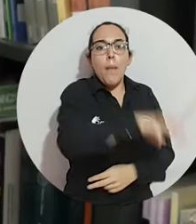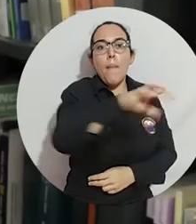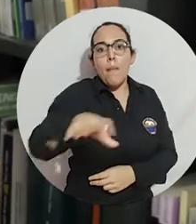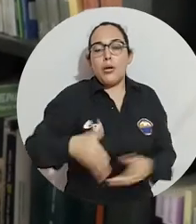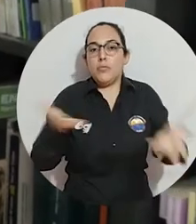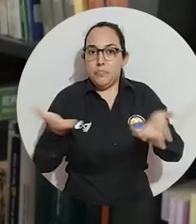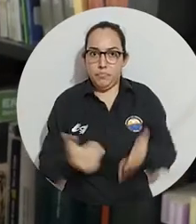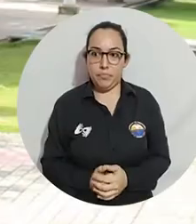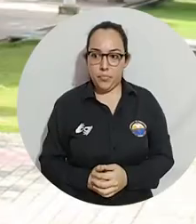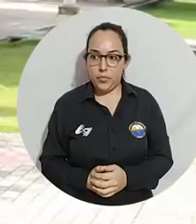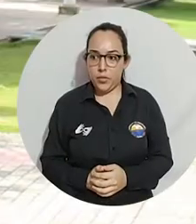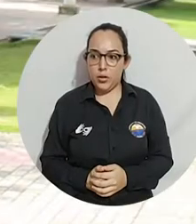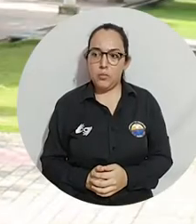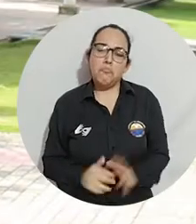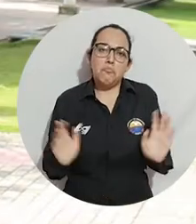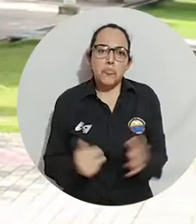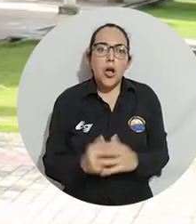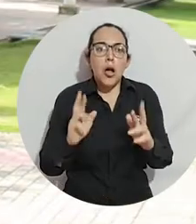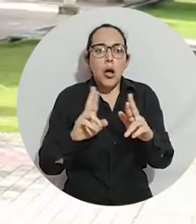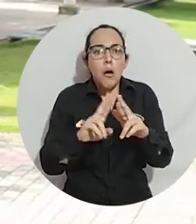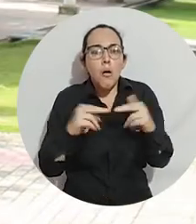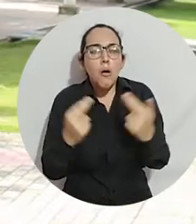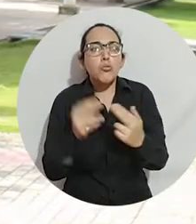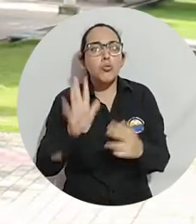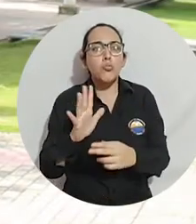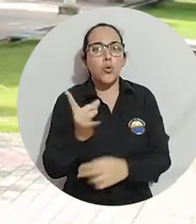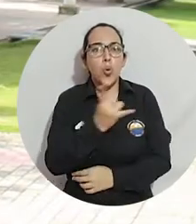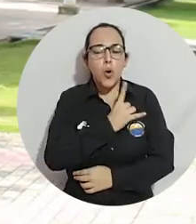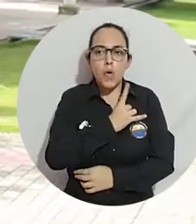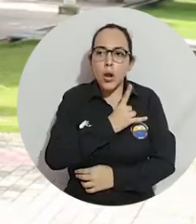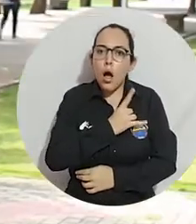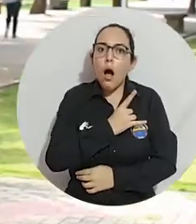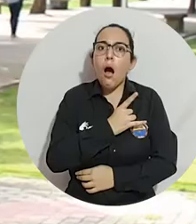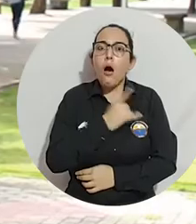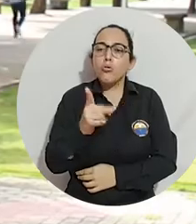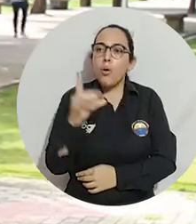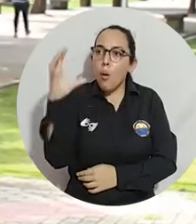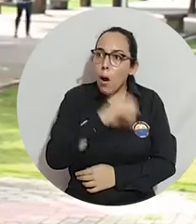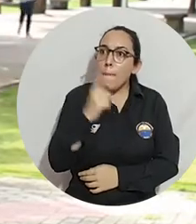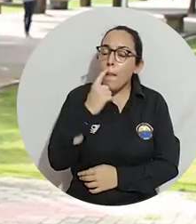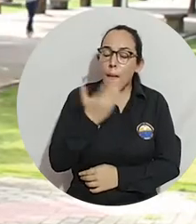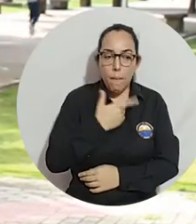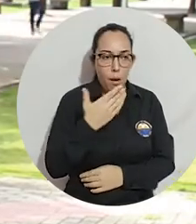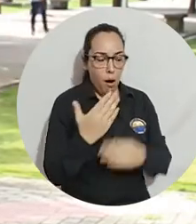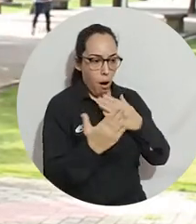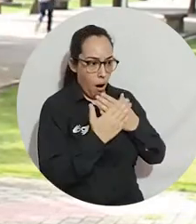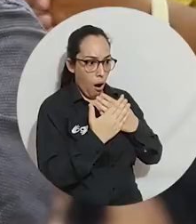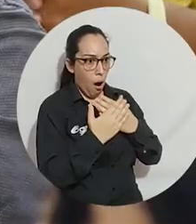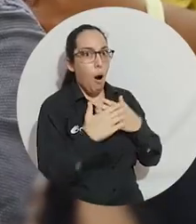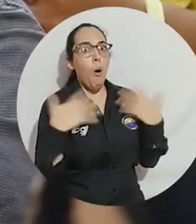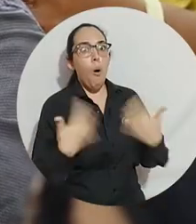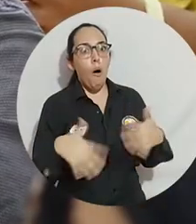instalaciones y servicios. Es un hito, una reunión en la universidad donde se tienen en cuenta los padres de